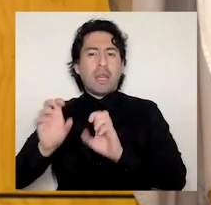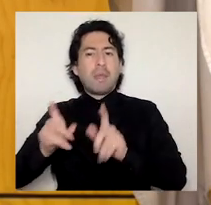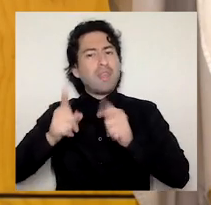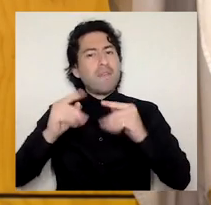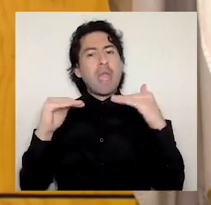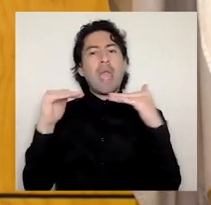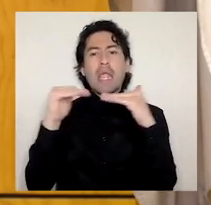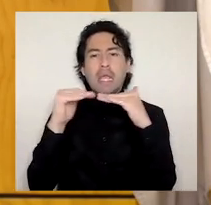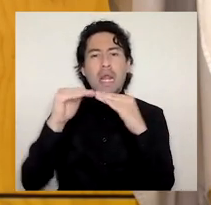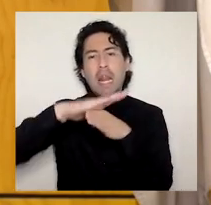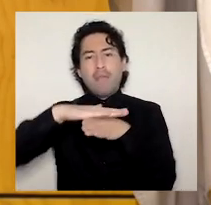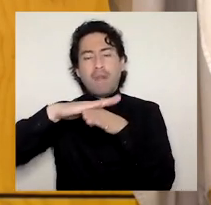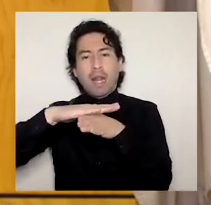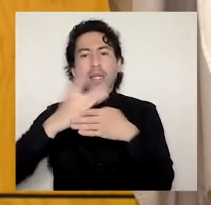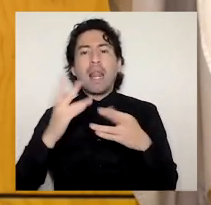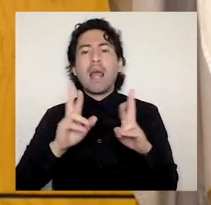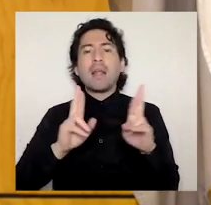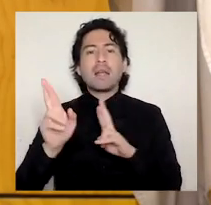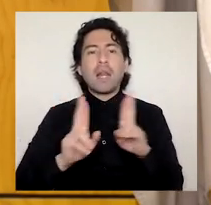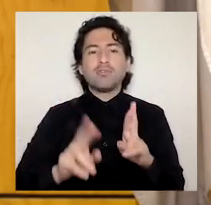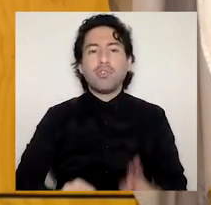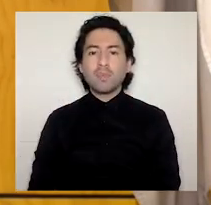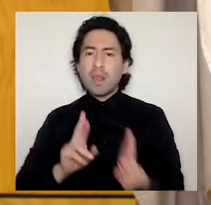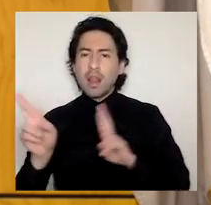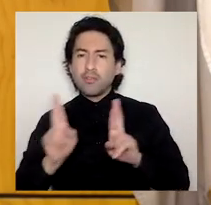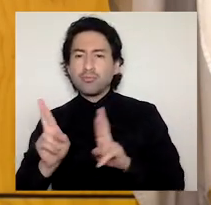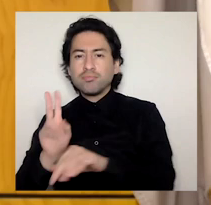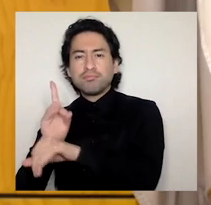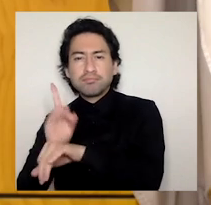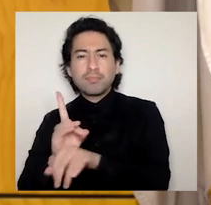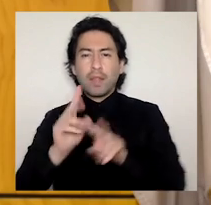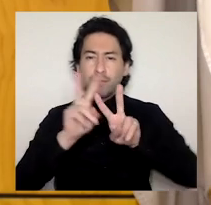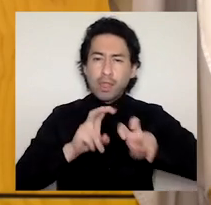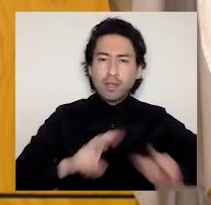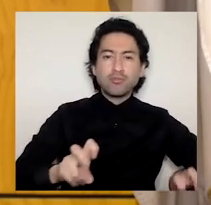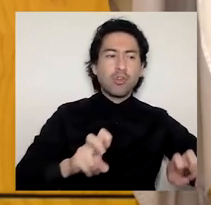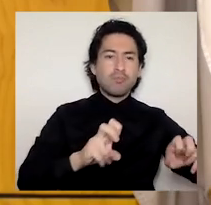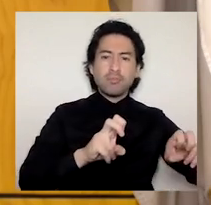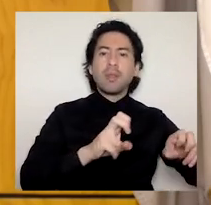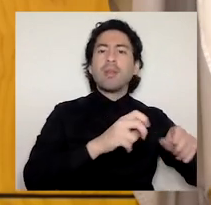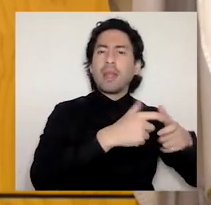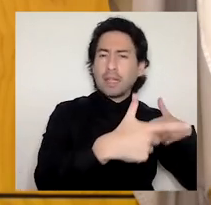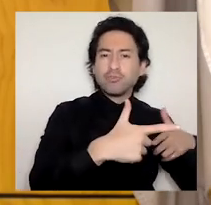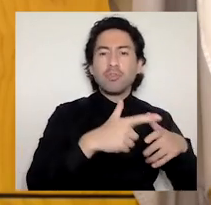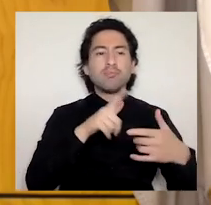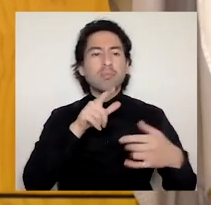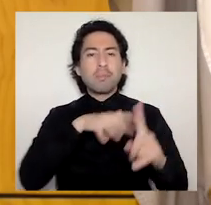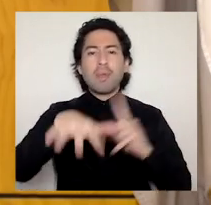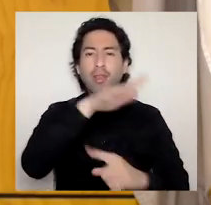vinculación con el medio y la gestión académica que realizan nuestros docentes en el desarrollo de sus carreras